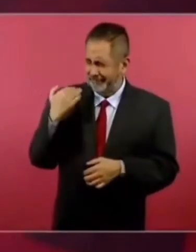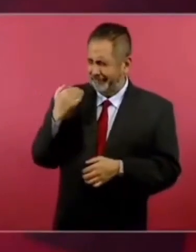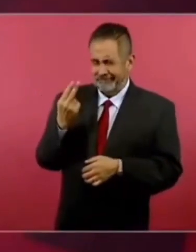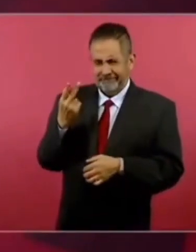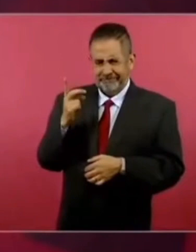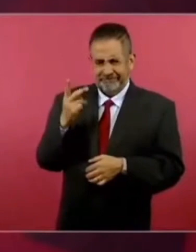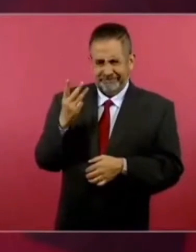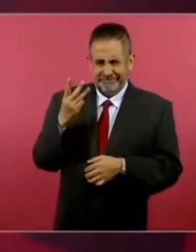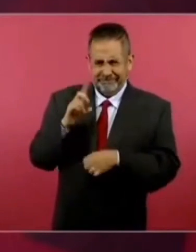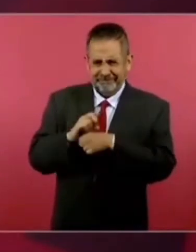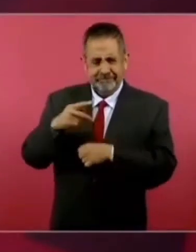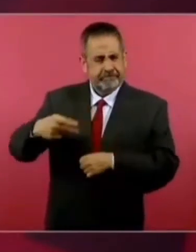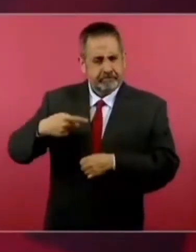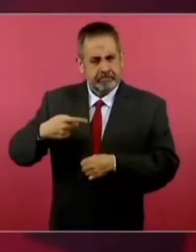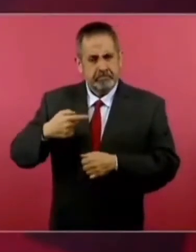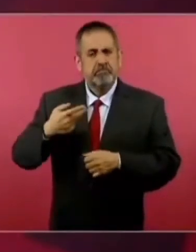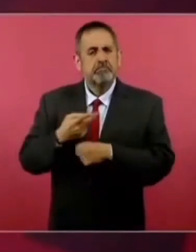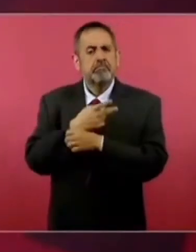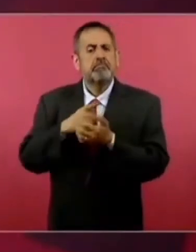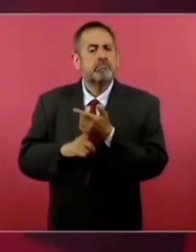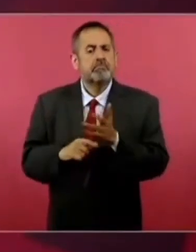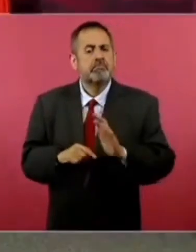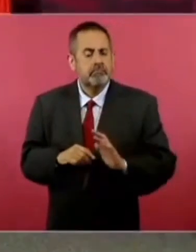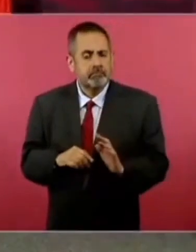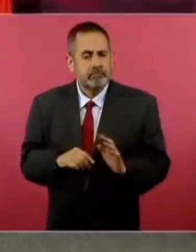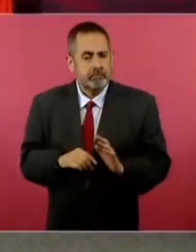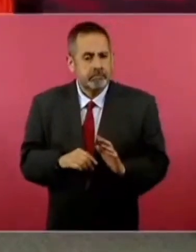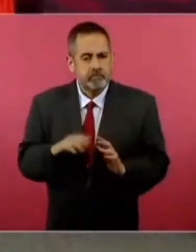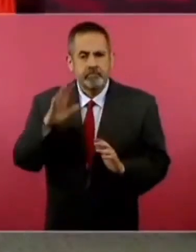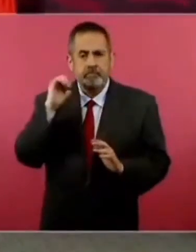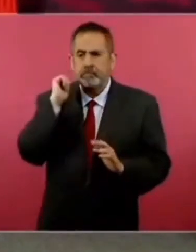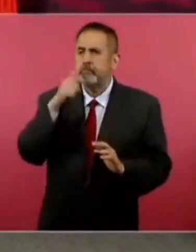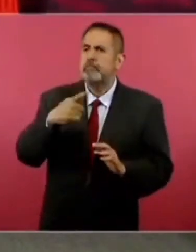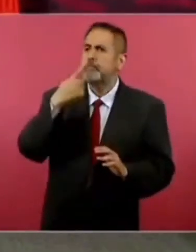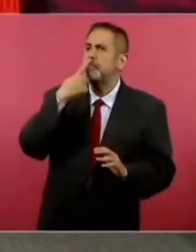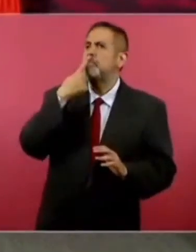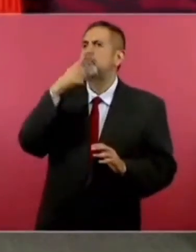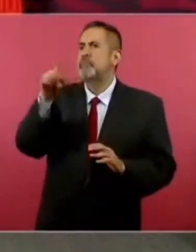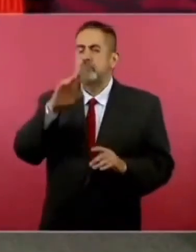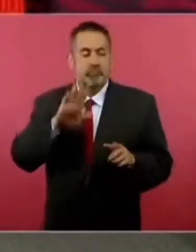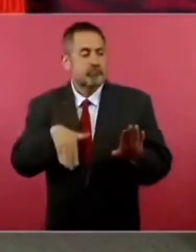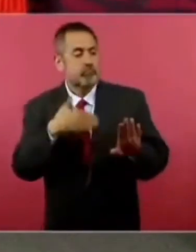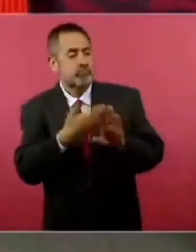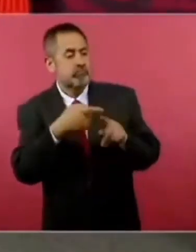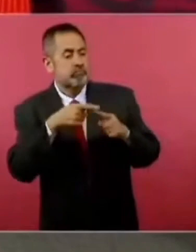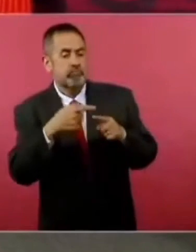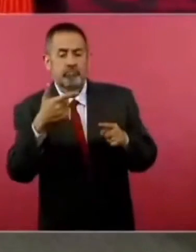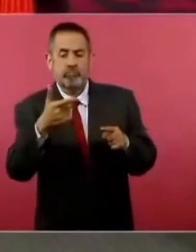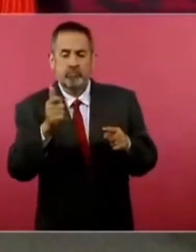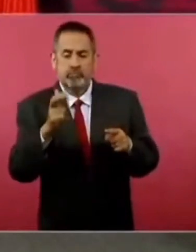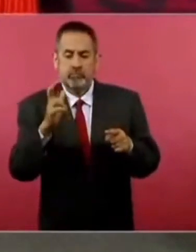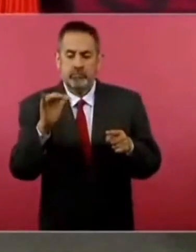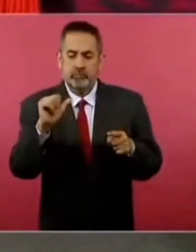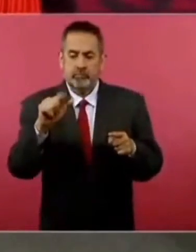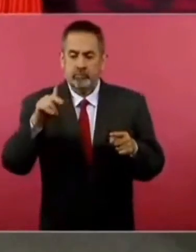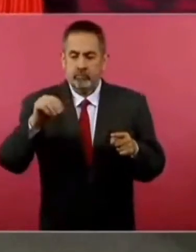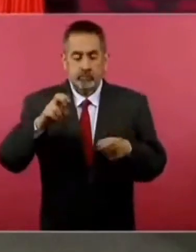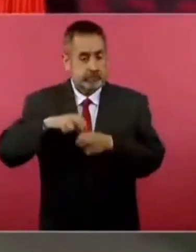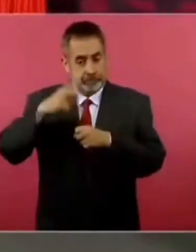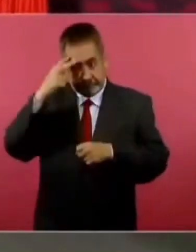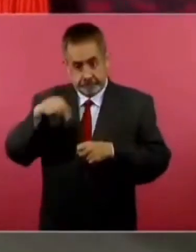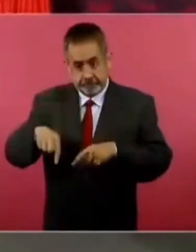si se tenían denuncias contra García Luna en México.